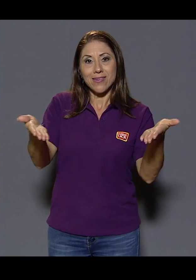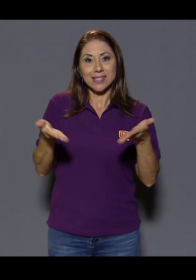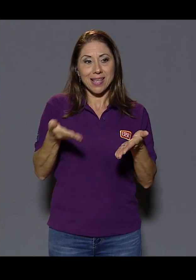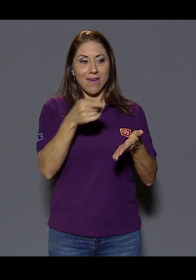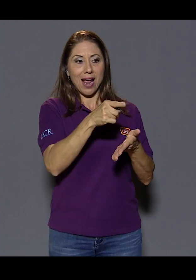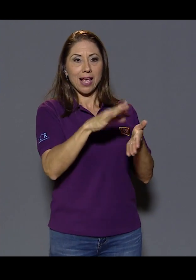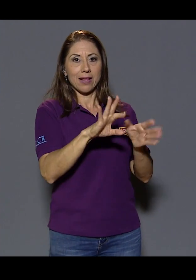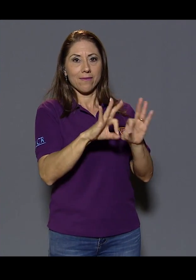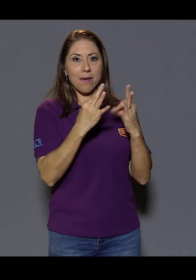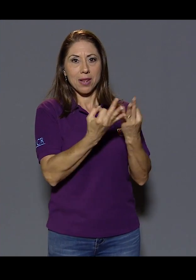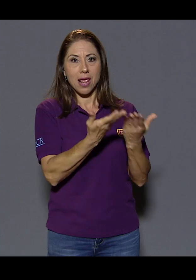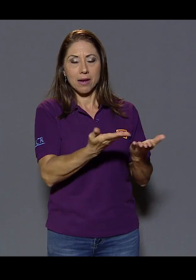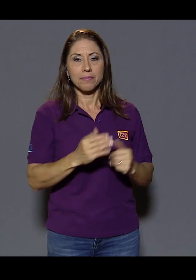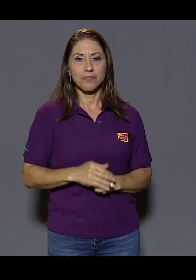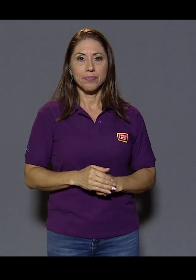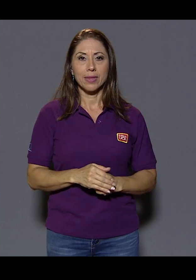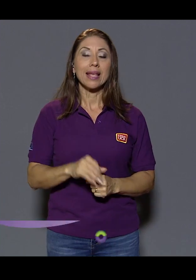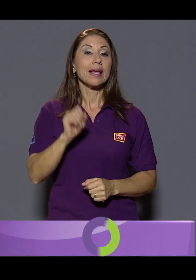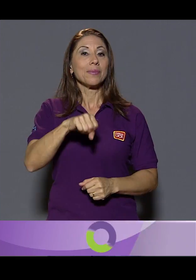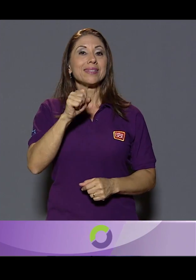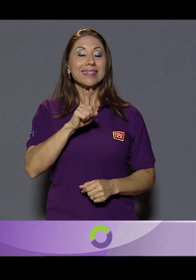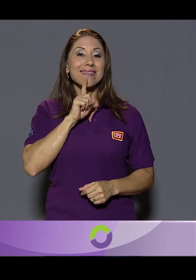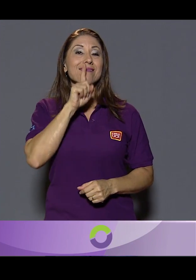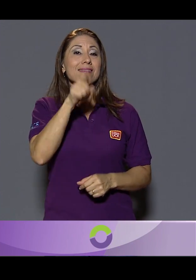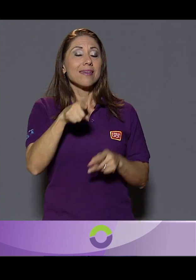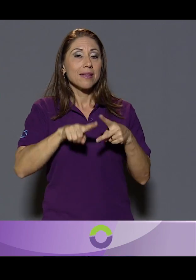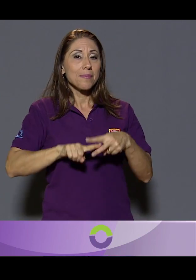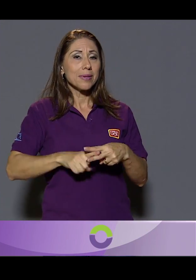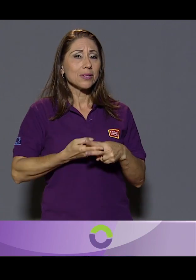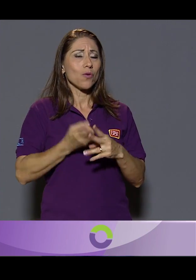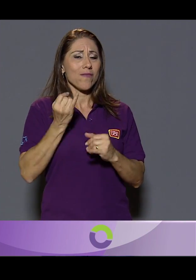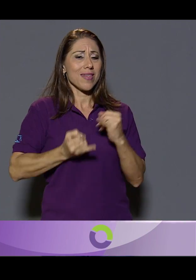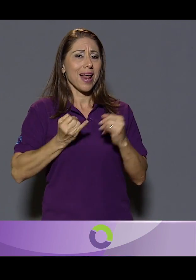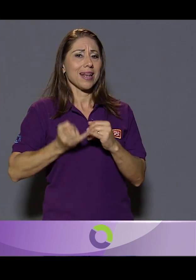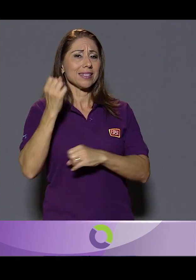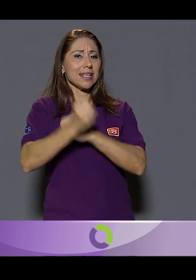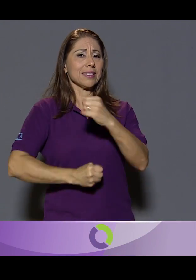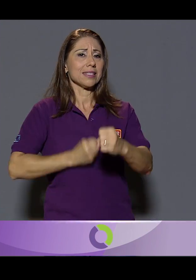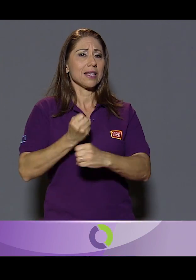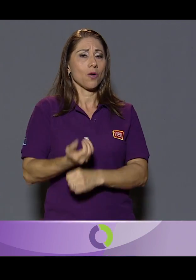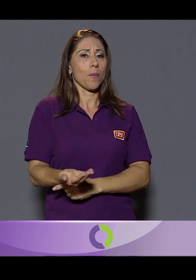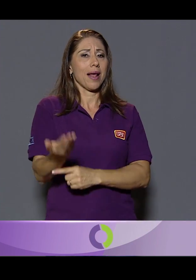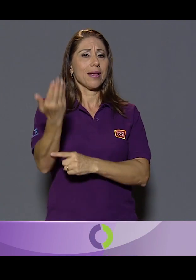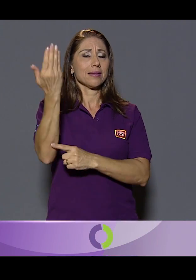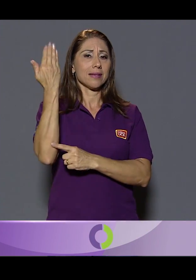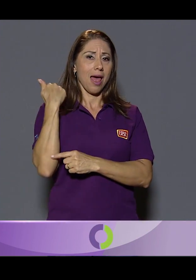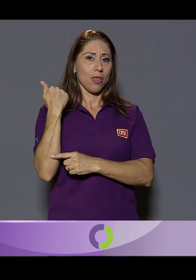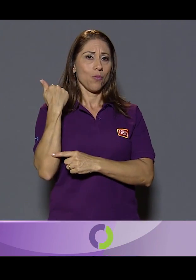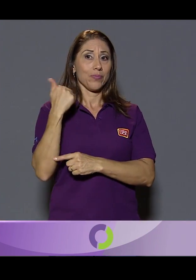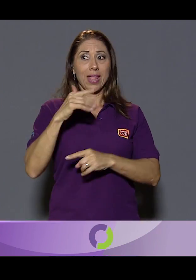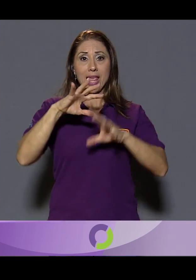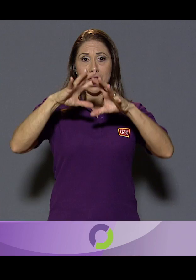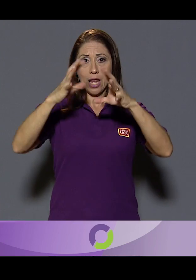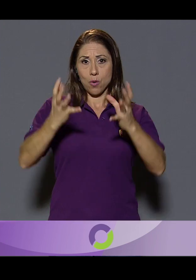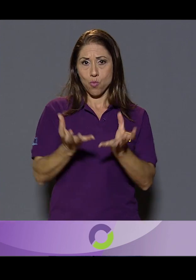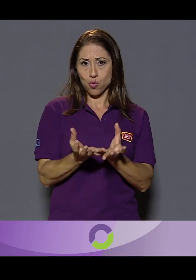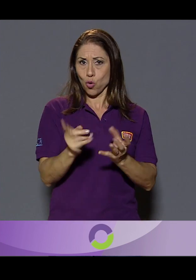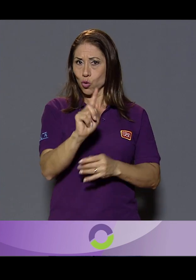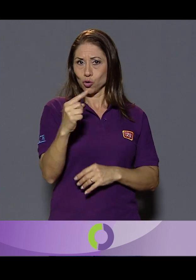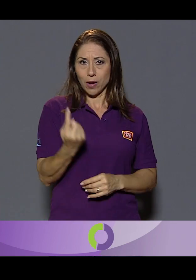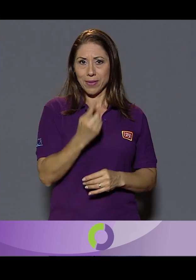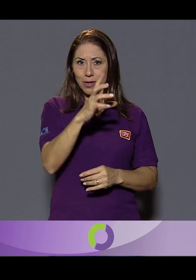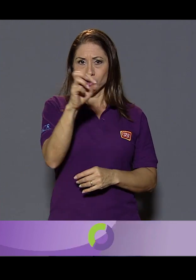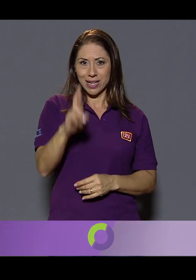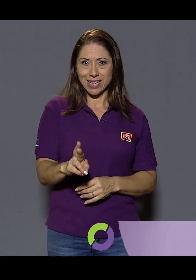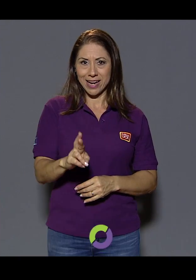Sí, en realidad esto empezó desde finales del siglo pasado en el mundo, no solo en Costa Rica, de que